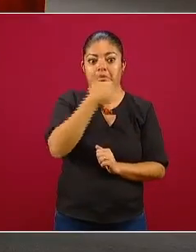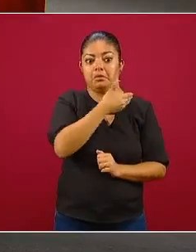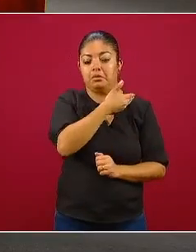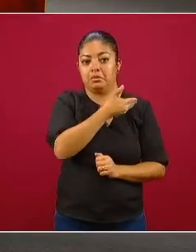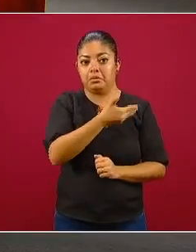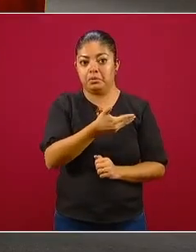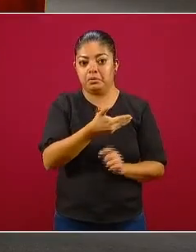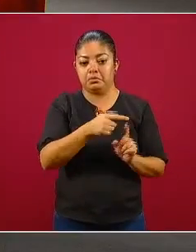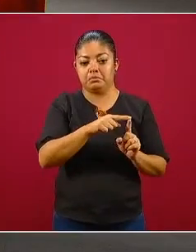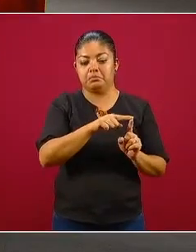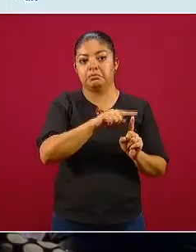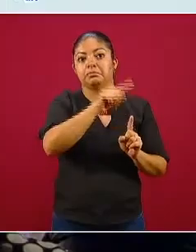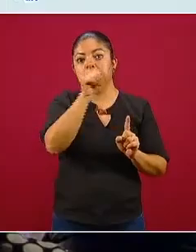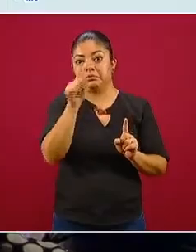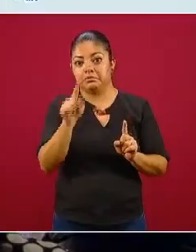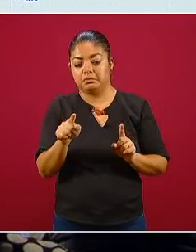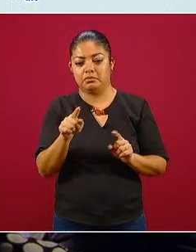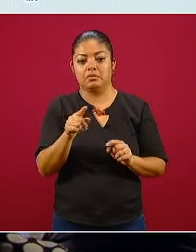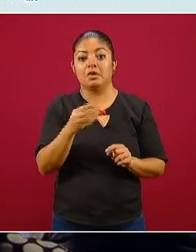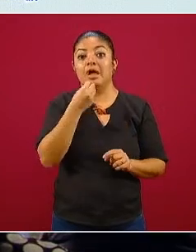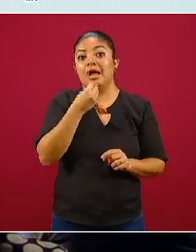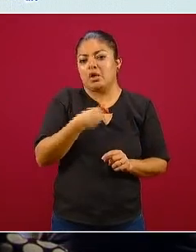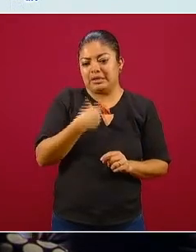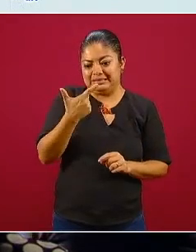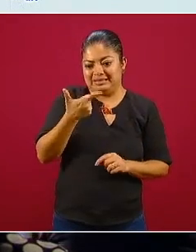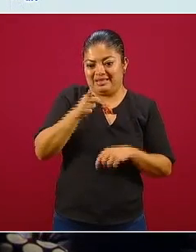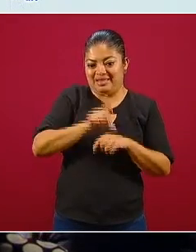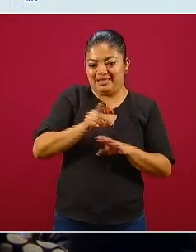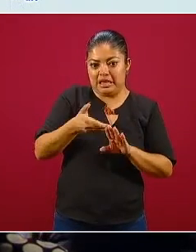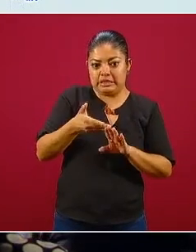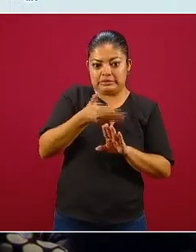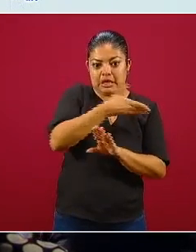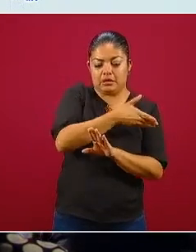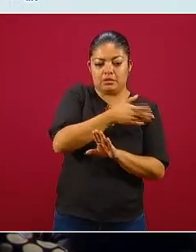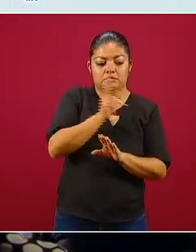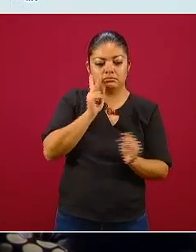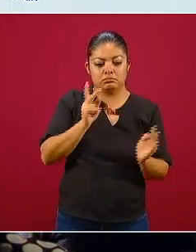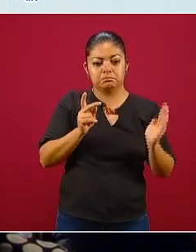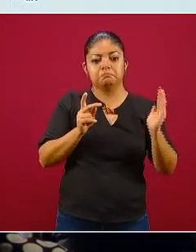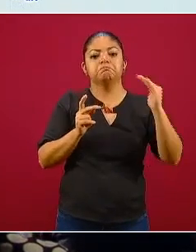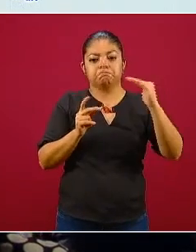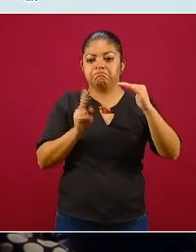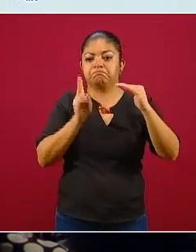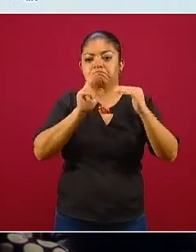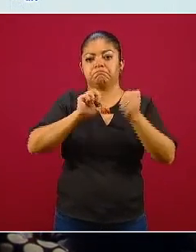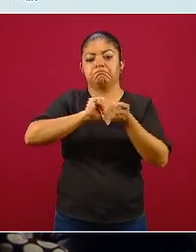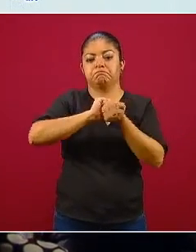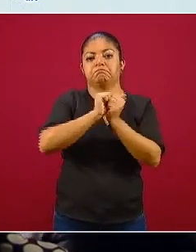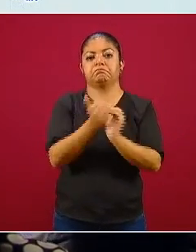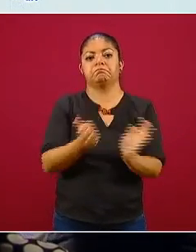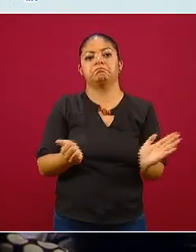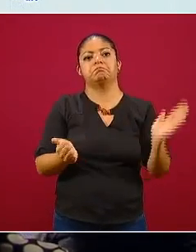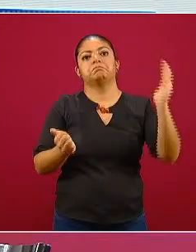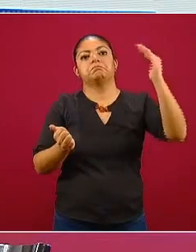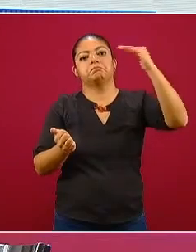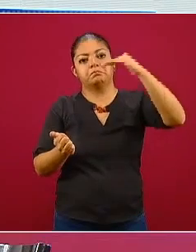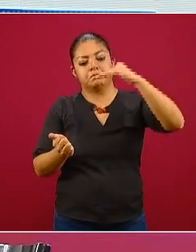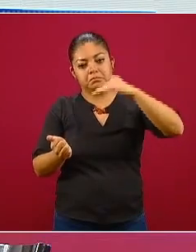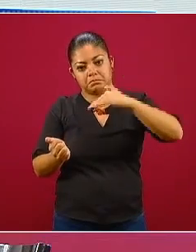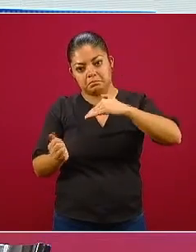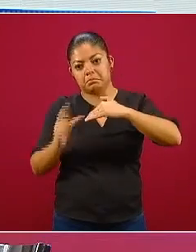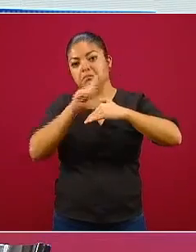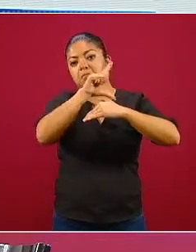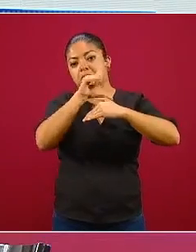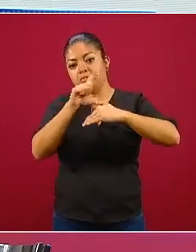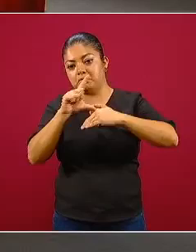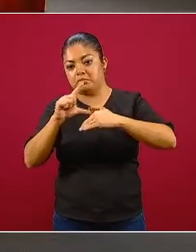aunque excluyamos los últimos siete días por la precaución que he mencionado, vemos claramente un patrón de descenso posterior al